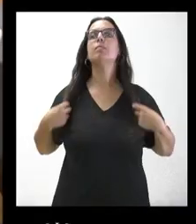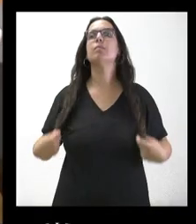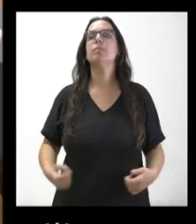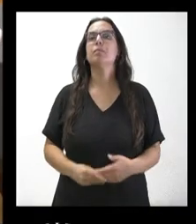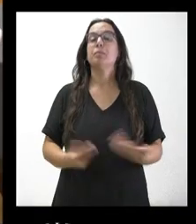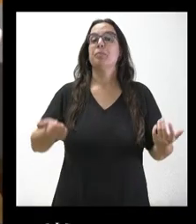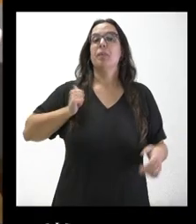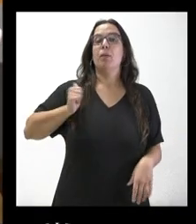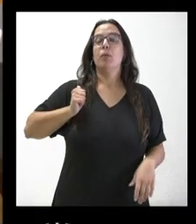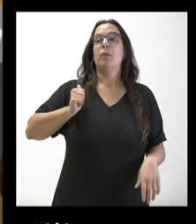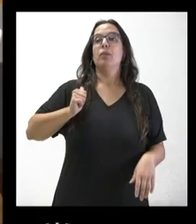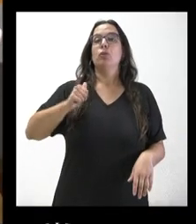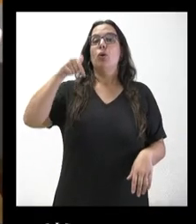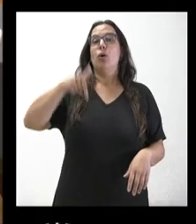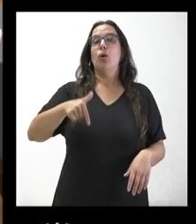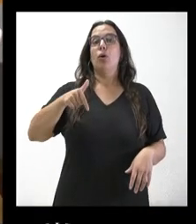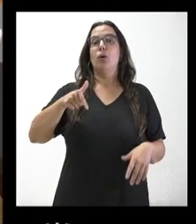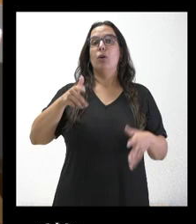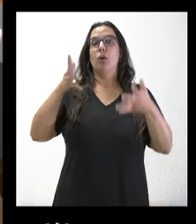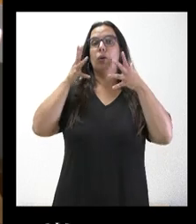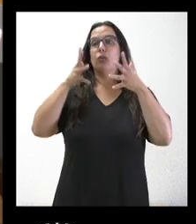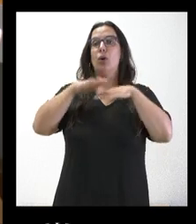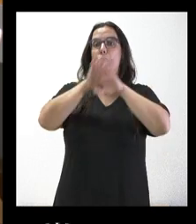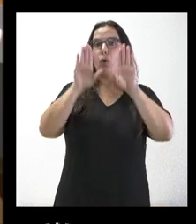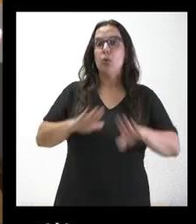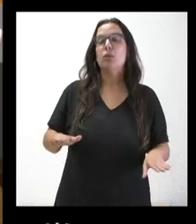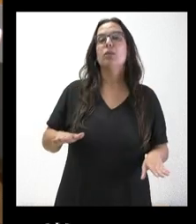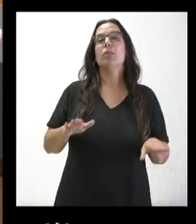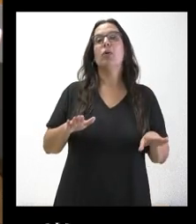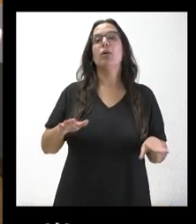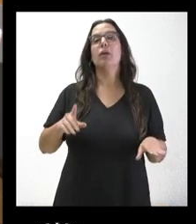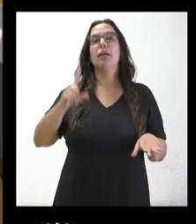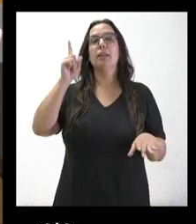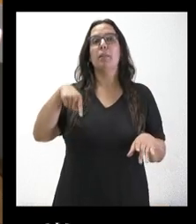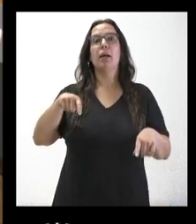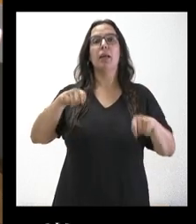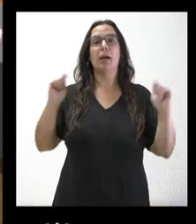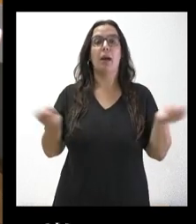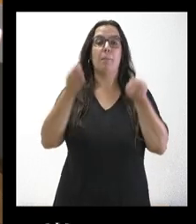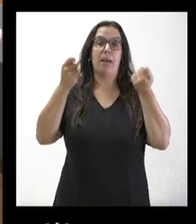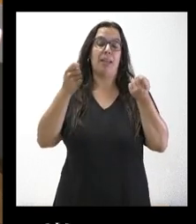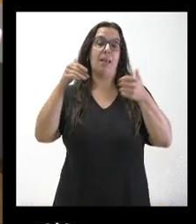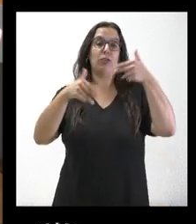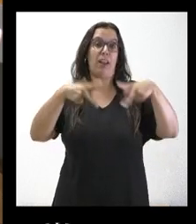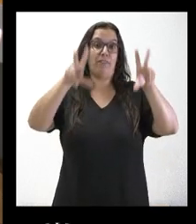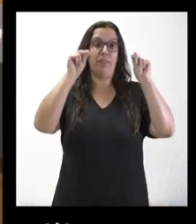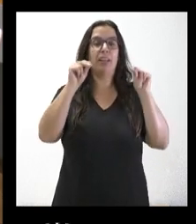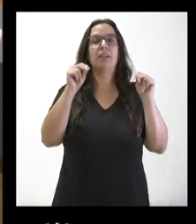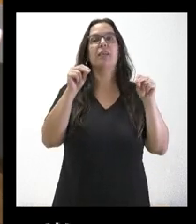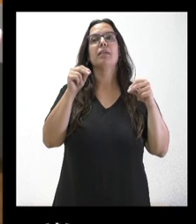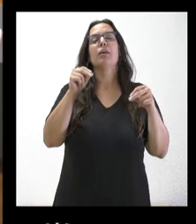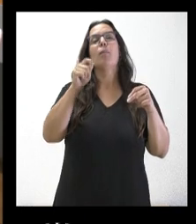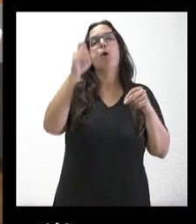Aprovechando este último consejo y también que ya no estamos en campaña electoral, me gustaría que hiciera un balance de los proyectos legislativos